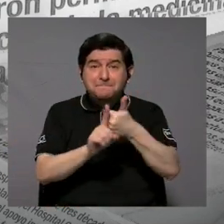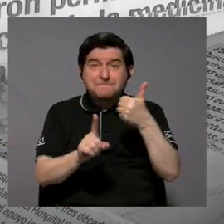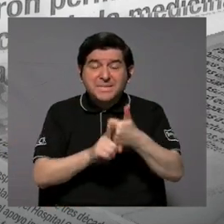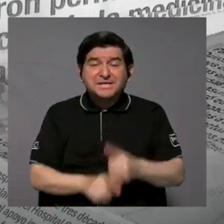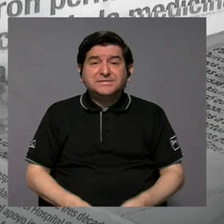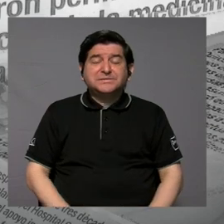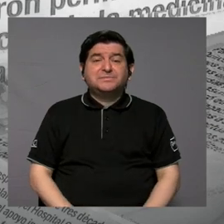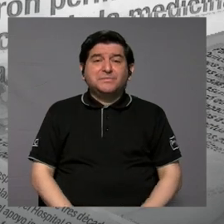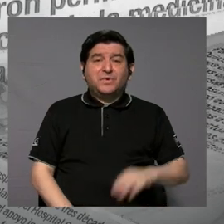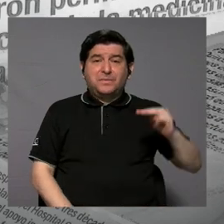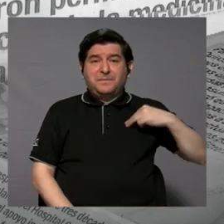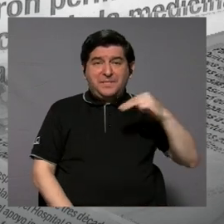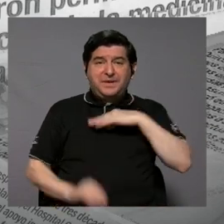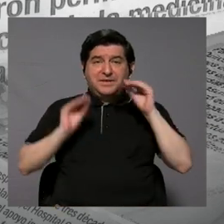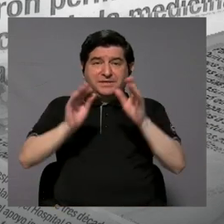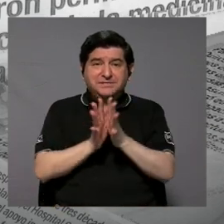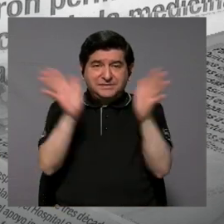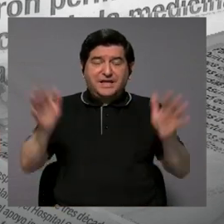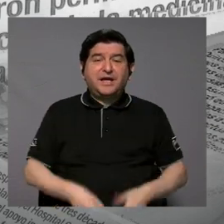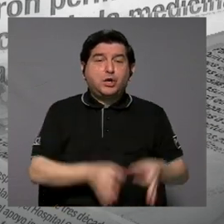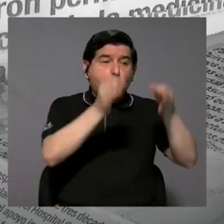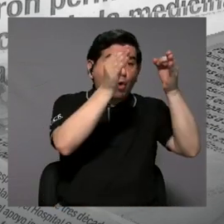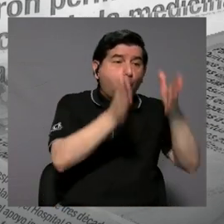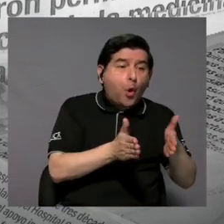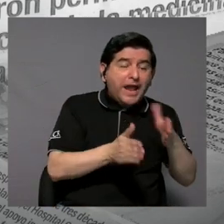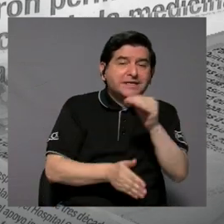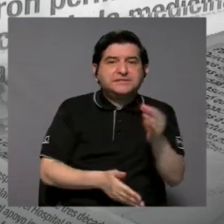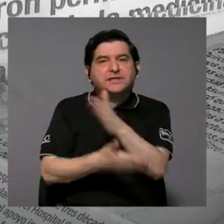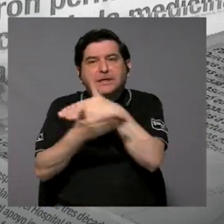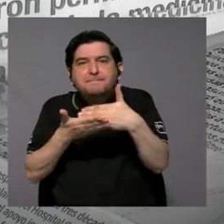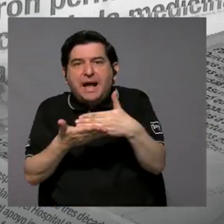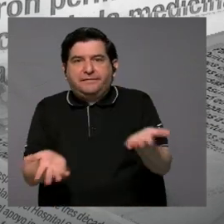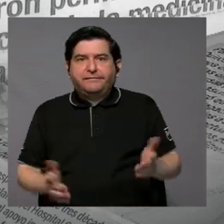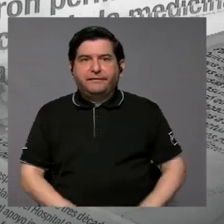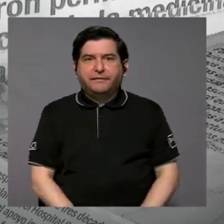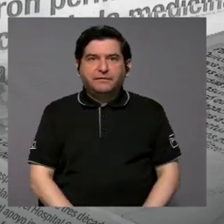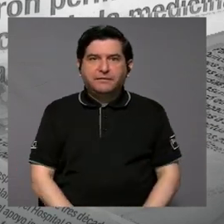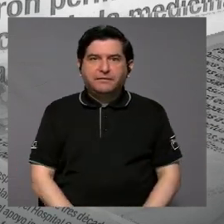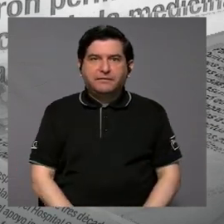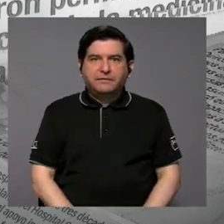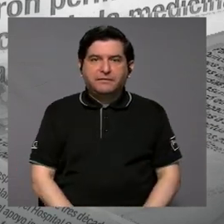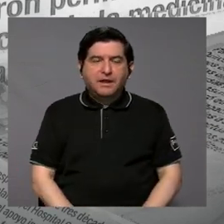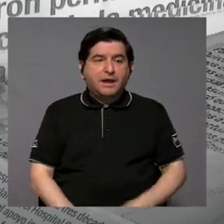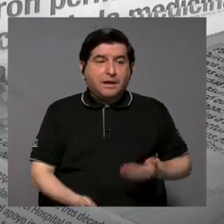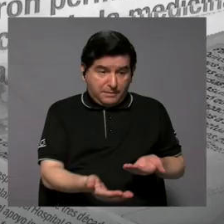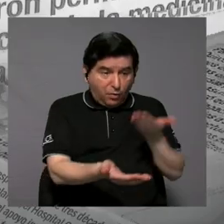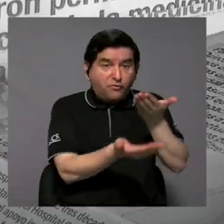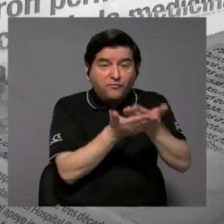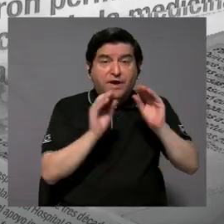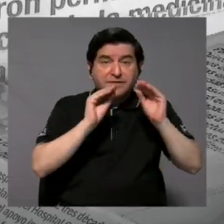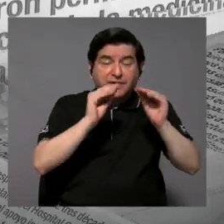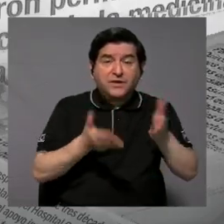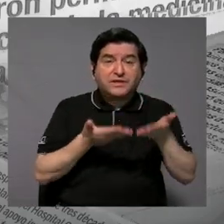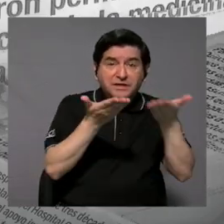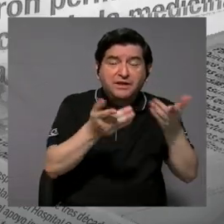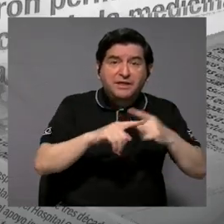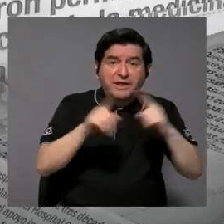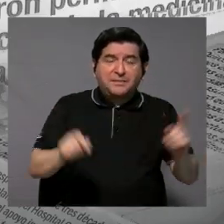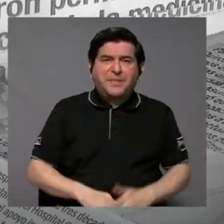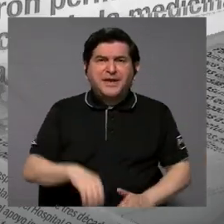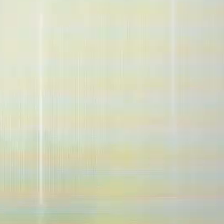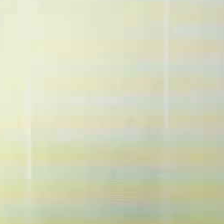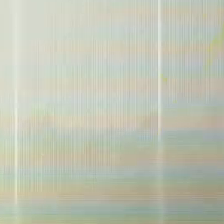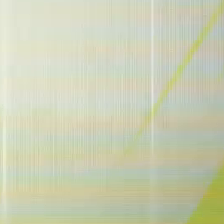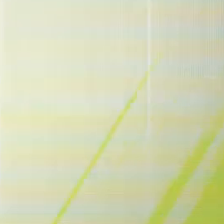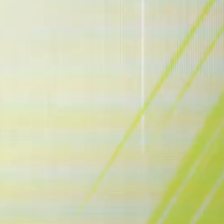juez y parte, ¿verdad? Entonces, el MEP es el que tiene que dar la oferta educativa, pero el que hace la evaluación y entonces a ningún